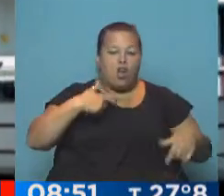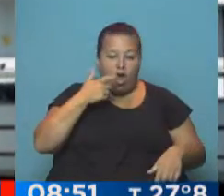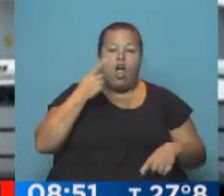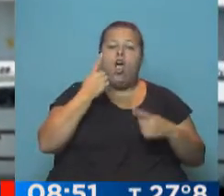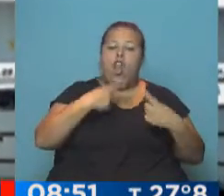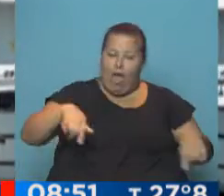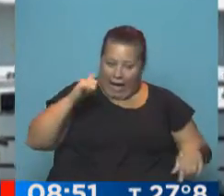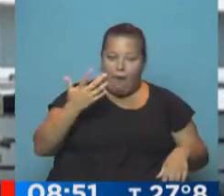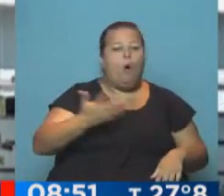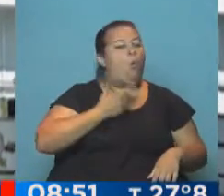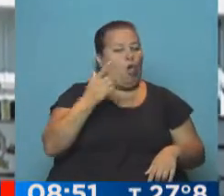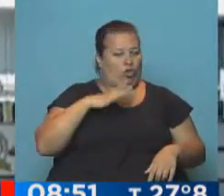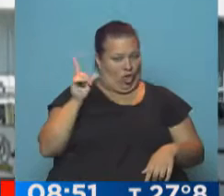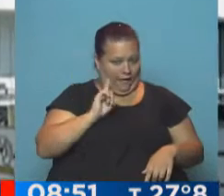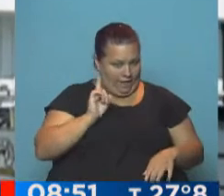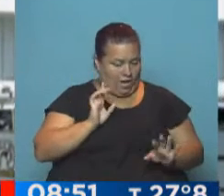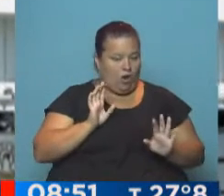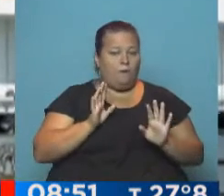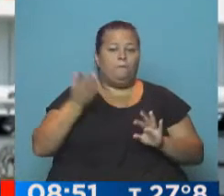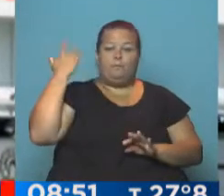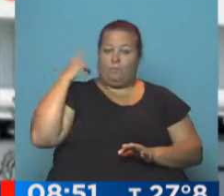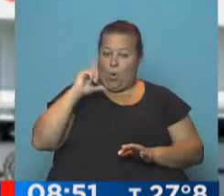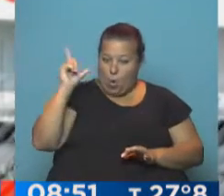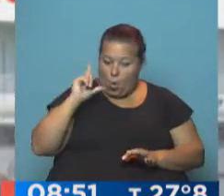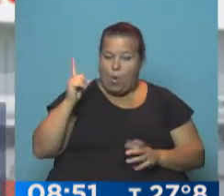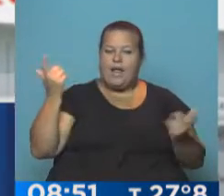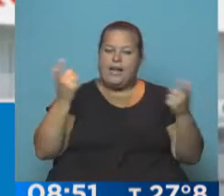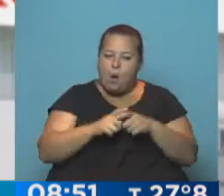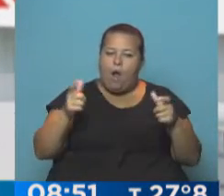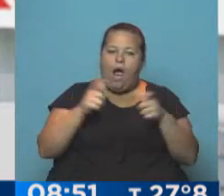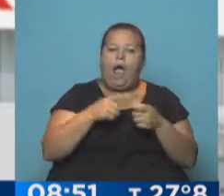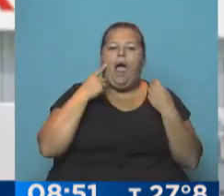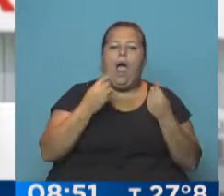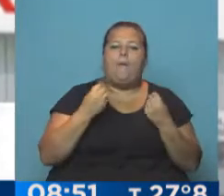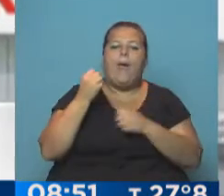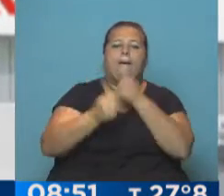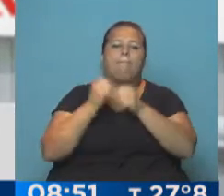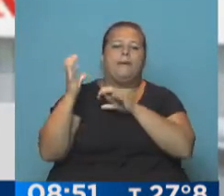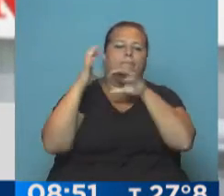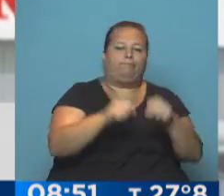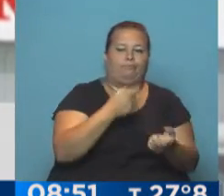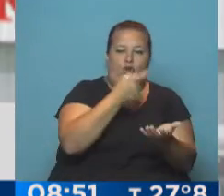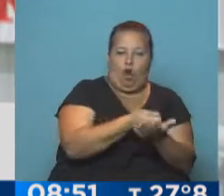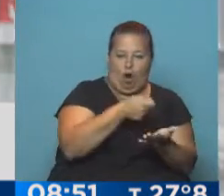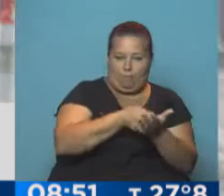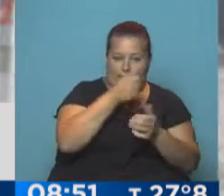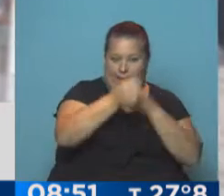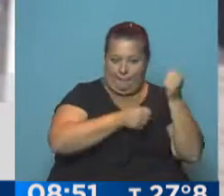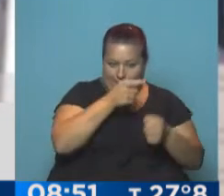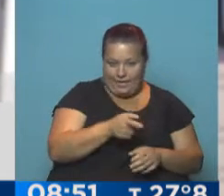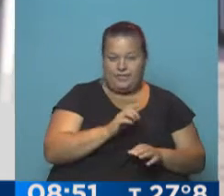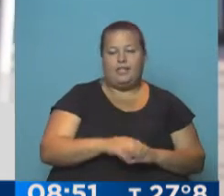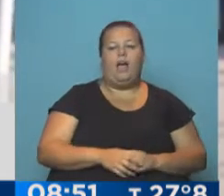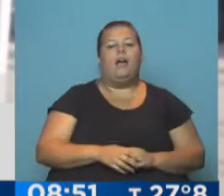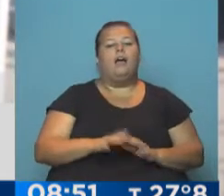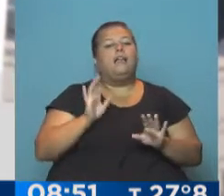hay dueño, recordemos que desde el lunes hay reuniones para ver qué compañía adquirirá esta empresa,